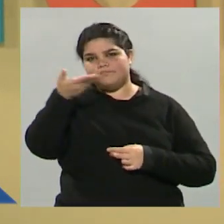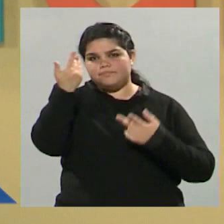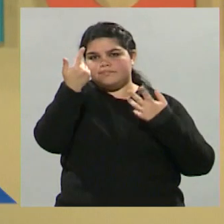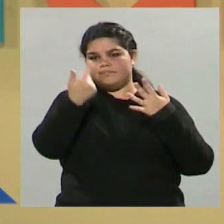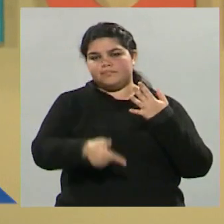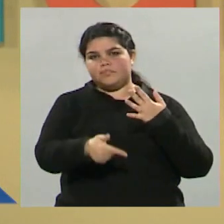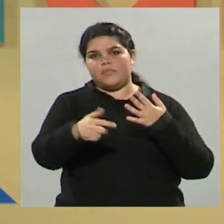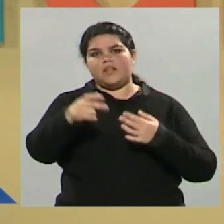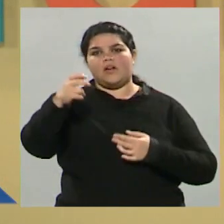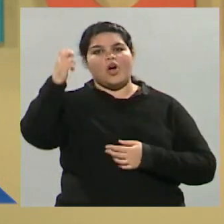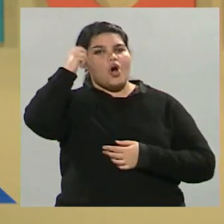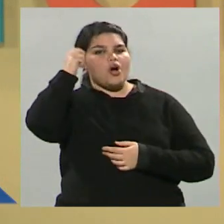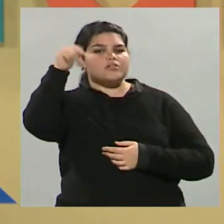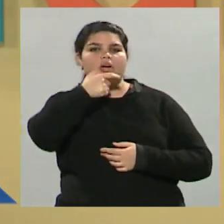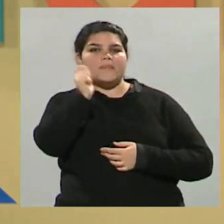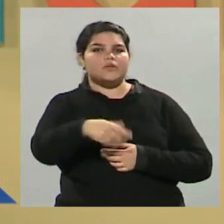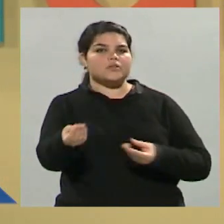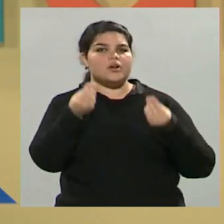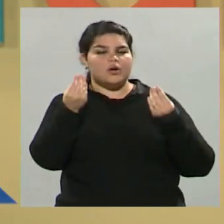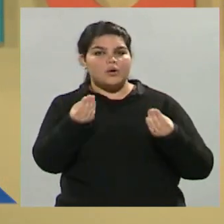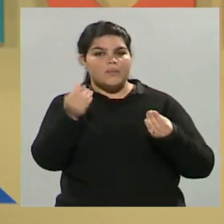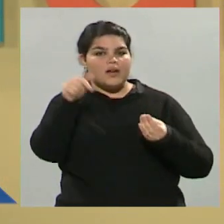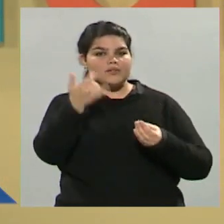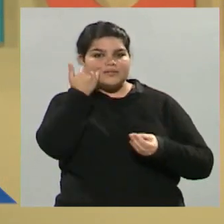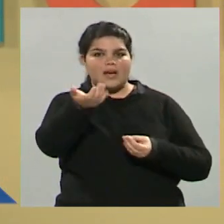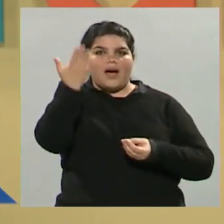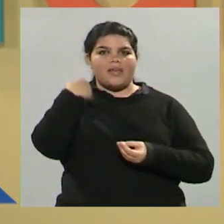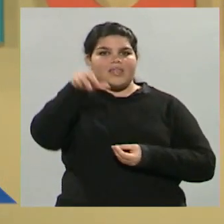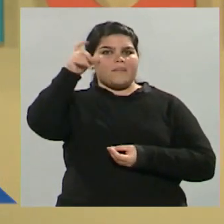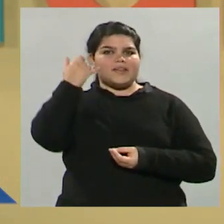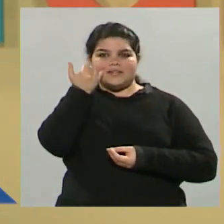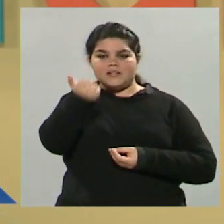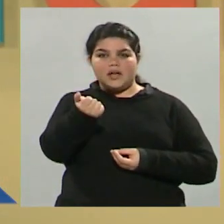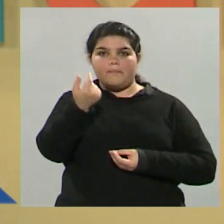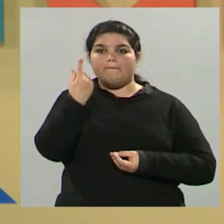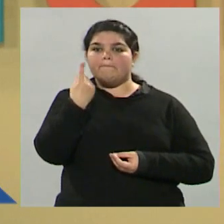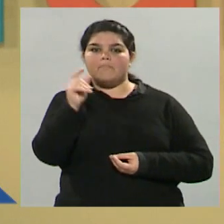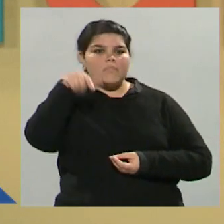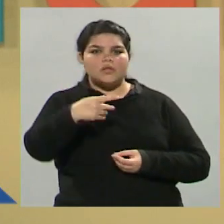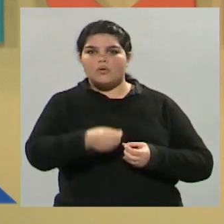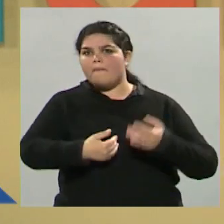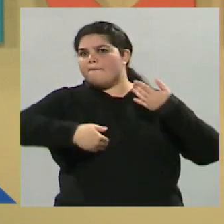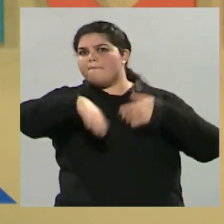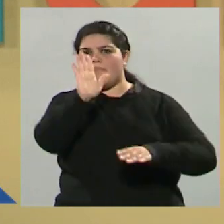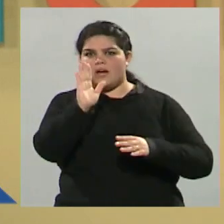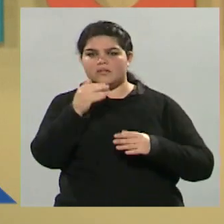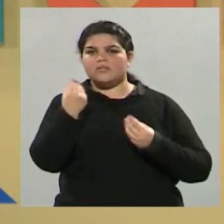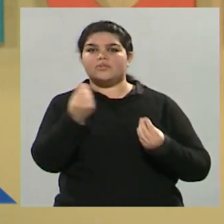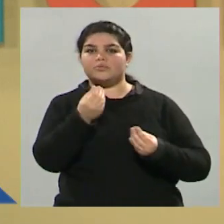básicamente sí, de congresos en la provincia de Mendoza? Ya tiene un gran antecedente la provincia, pero esto lo impulsa mucho más, ¿no?